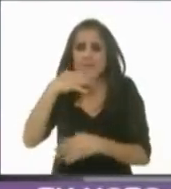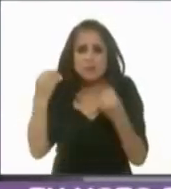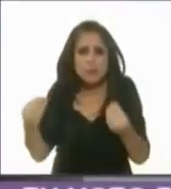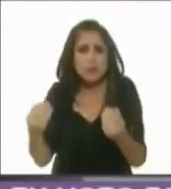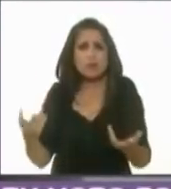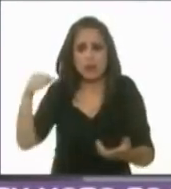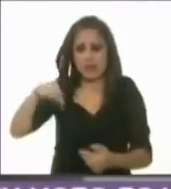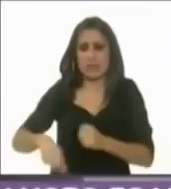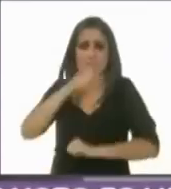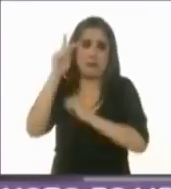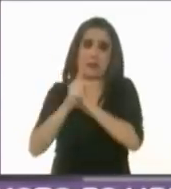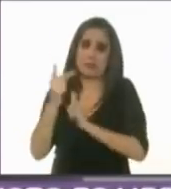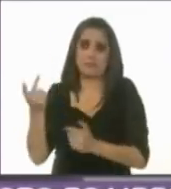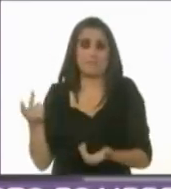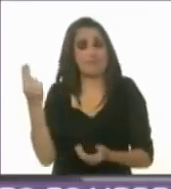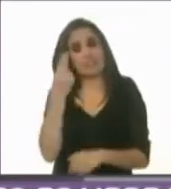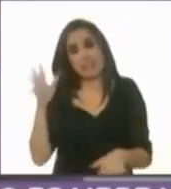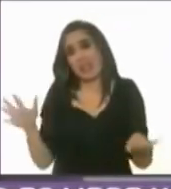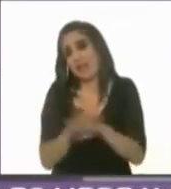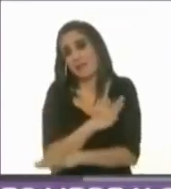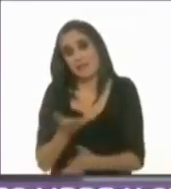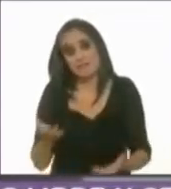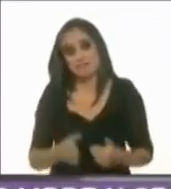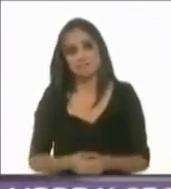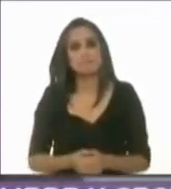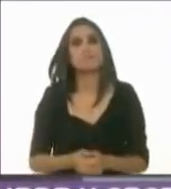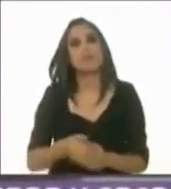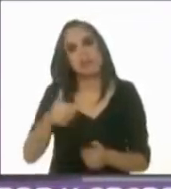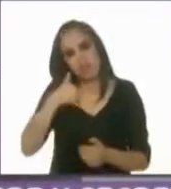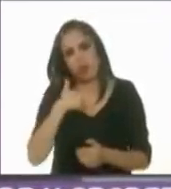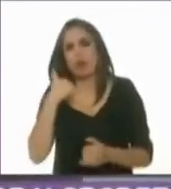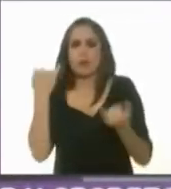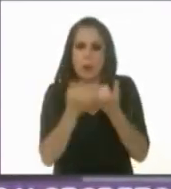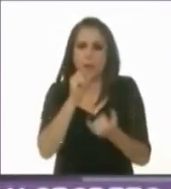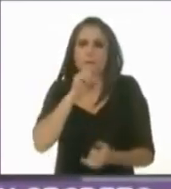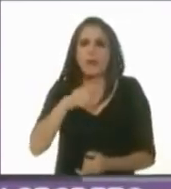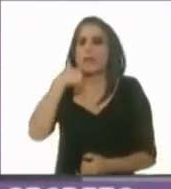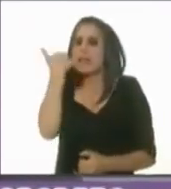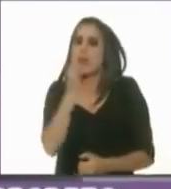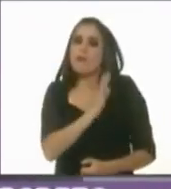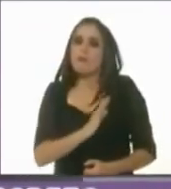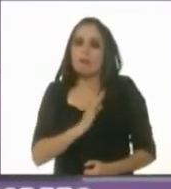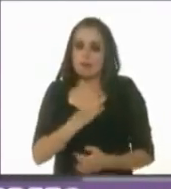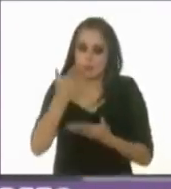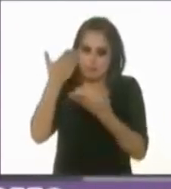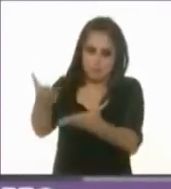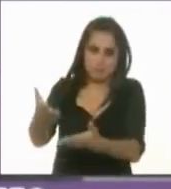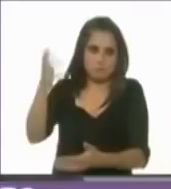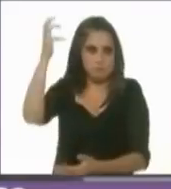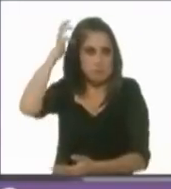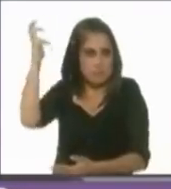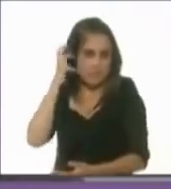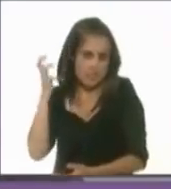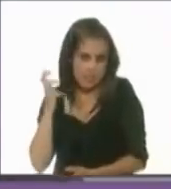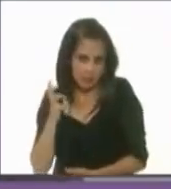y que tenemos que cambiar. Yo quisiera también, de esta manera, felicitar a Claudia Sheinbaum. Con Claudia